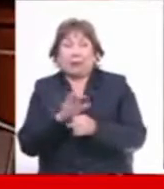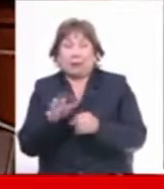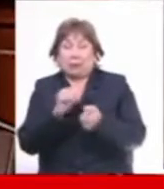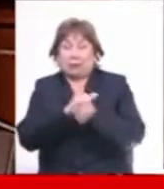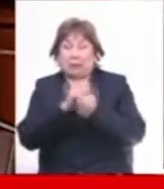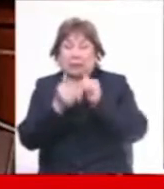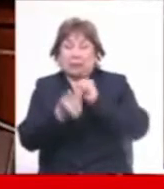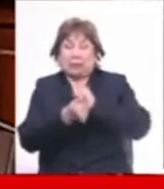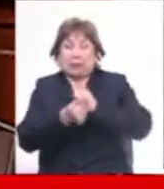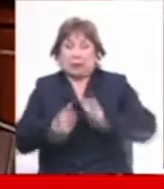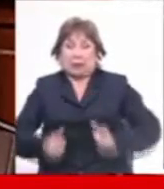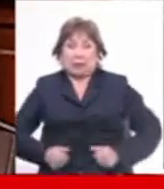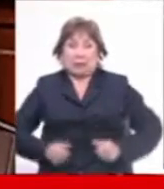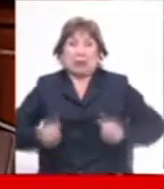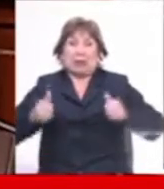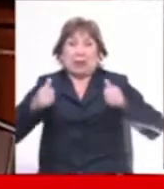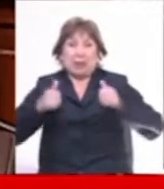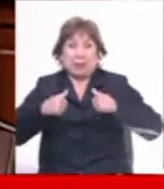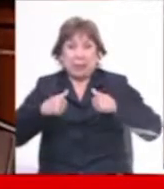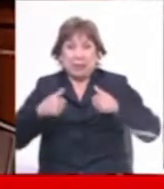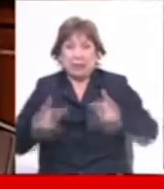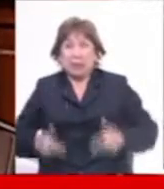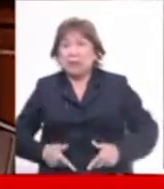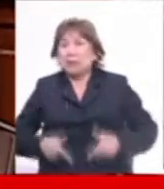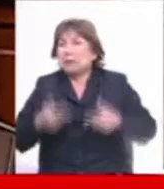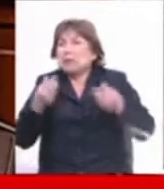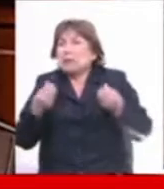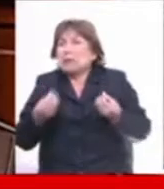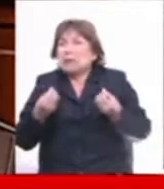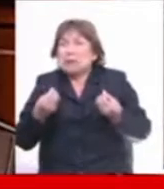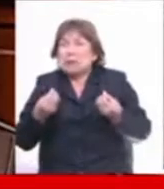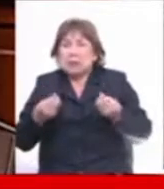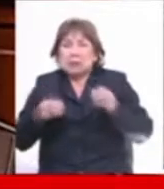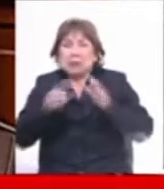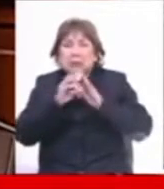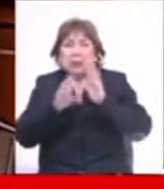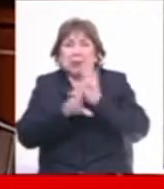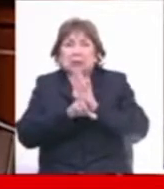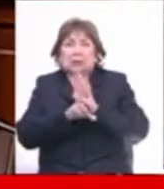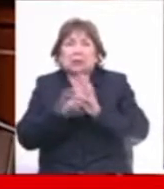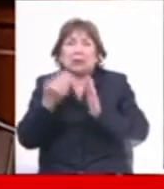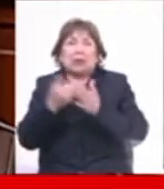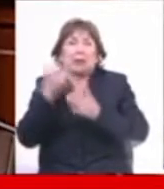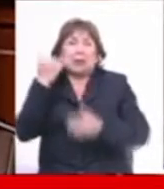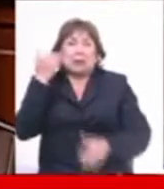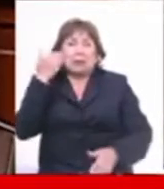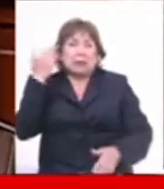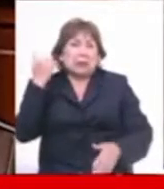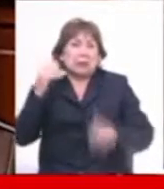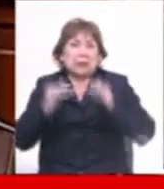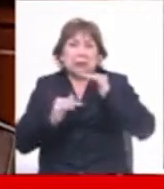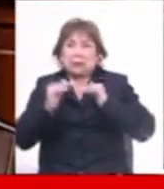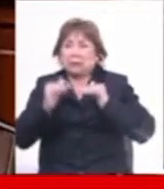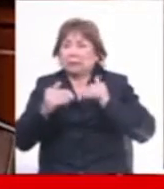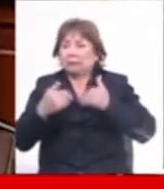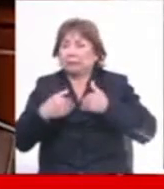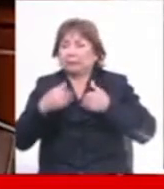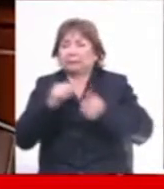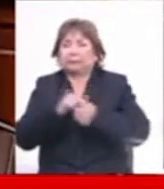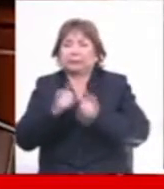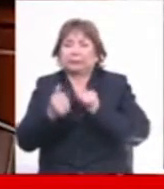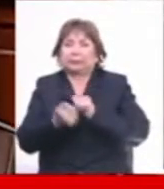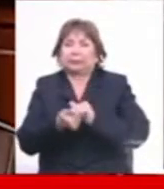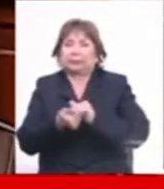cambiado la vida. Entonces, ¿cómo vamos a seguir con una constitución anacrónica? Va a tener que cambiarse sí o sí.